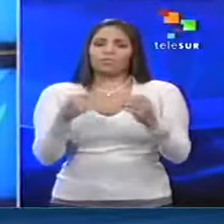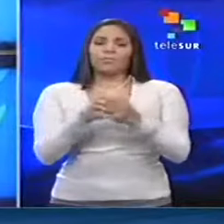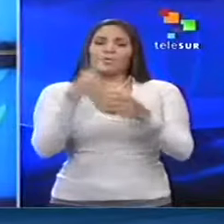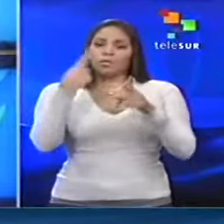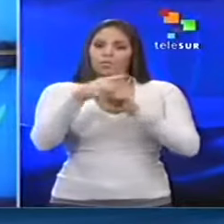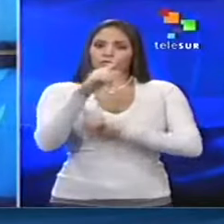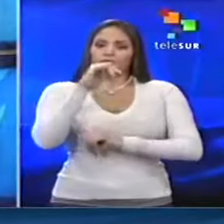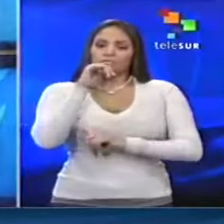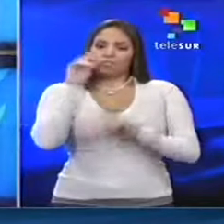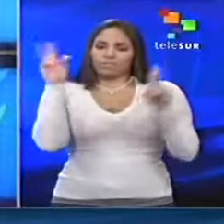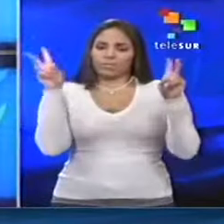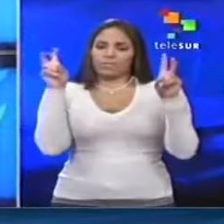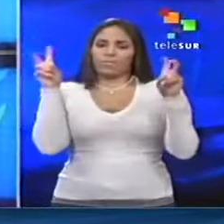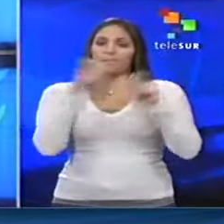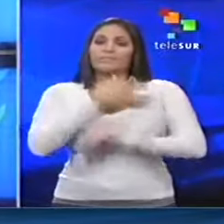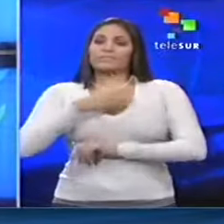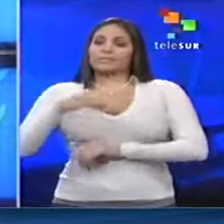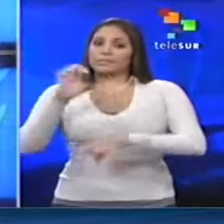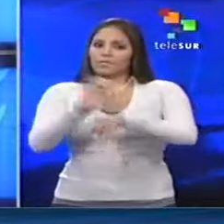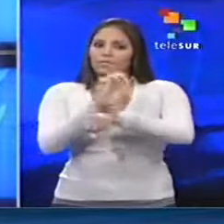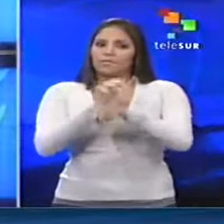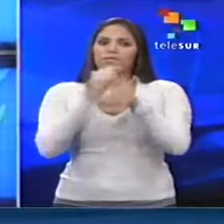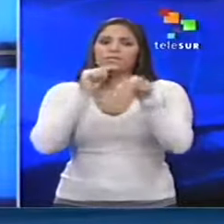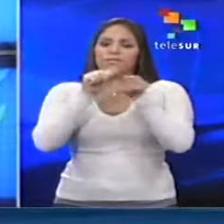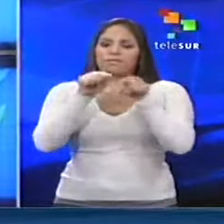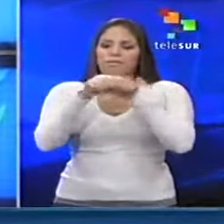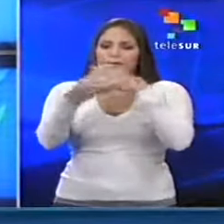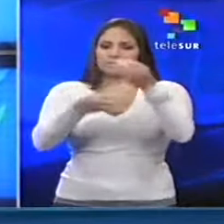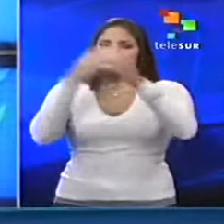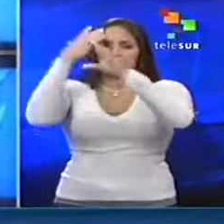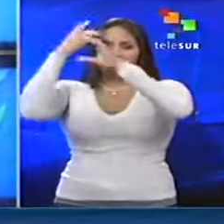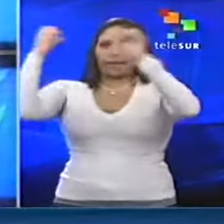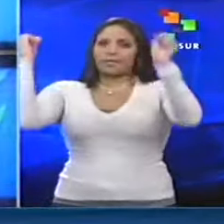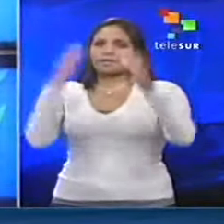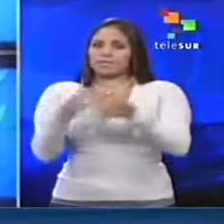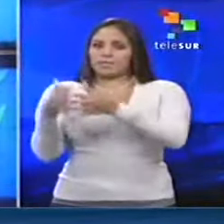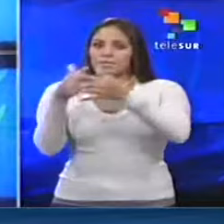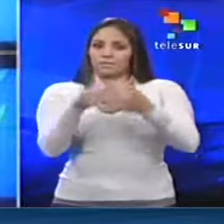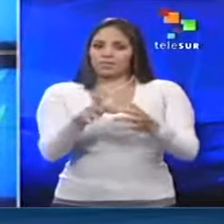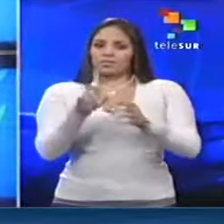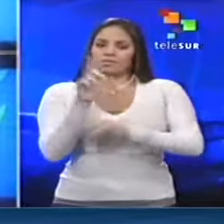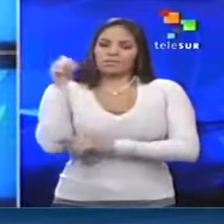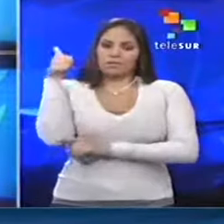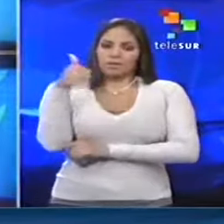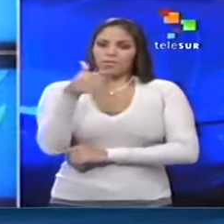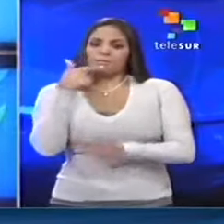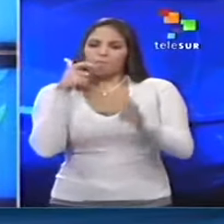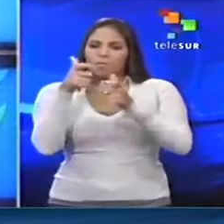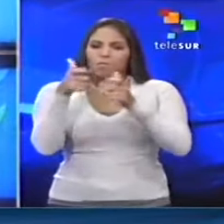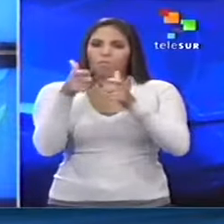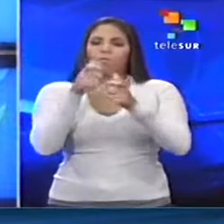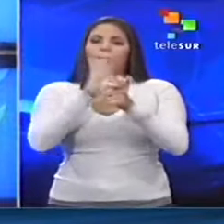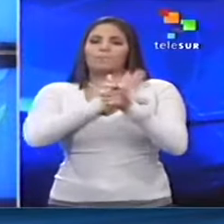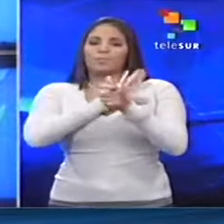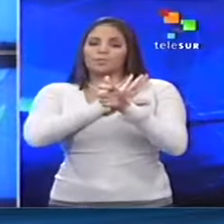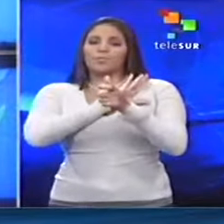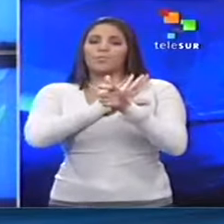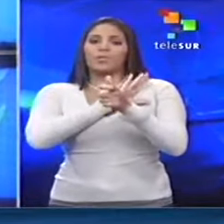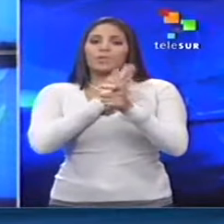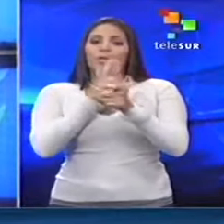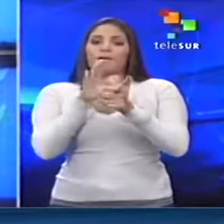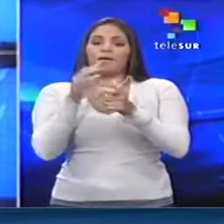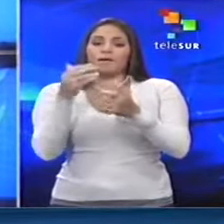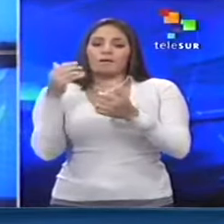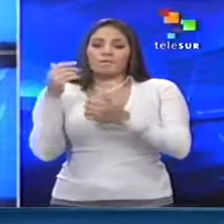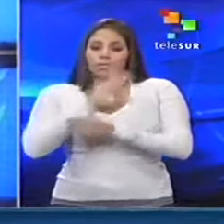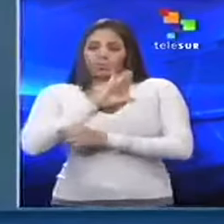El presidente ecuatoriano Rafael Correa criticó la injerencia de la embajada de Estados Unidos durante el bombardeo a las FARC-EP en Angostura en marzo de 2008.